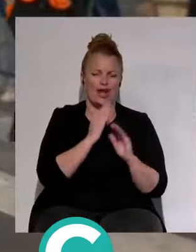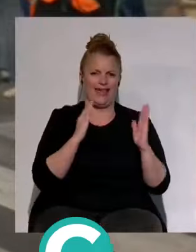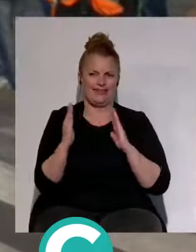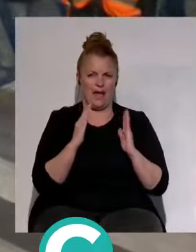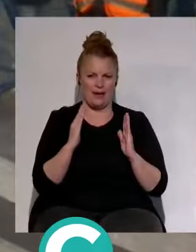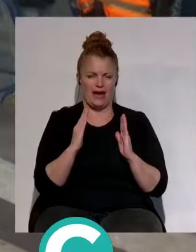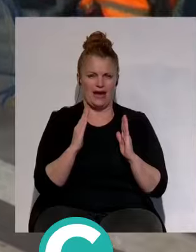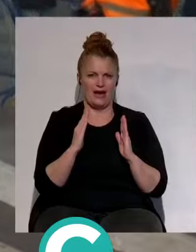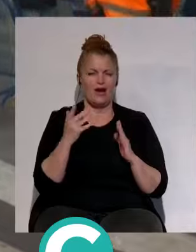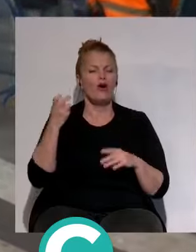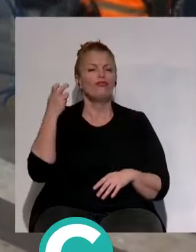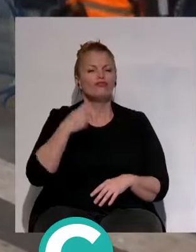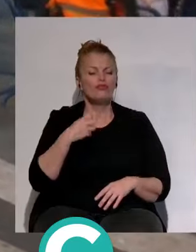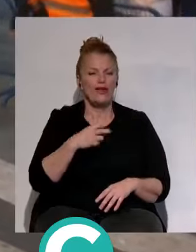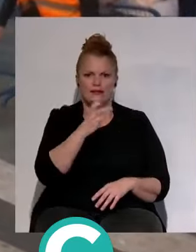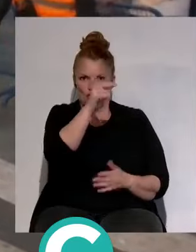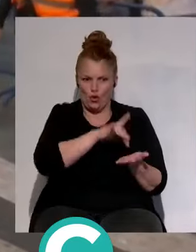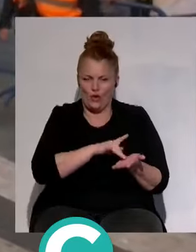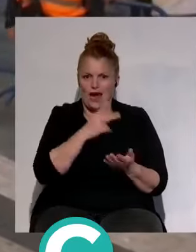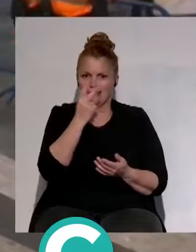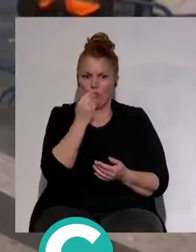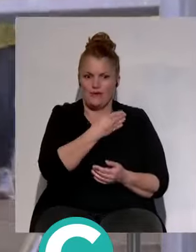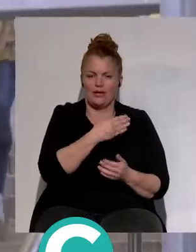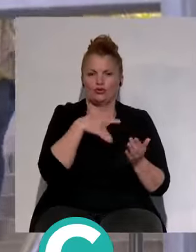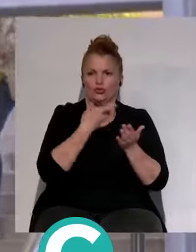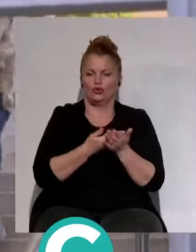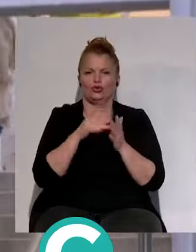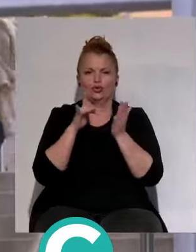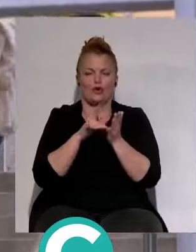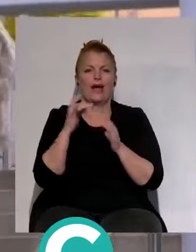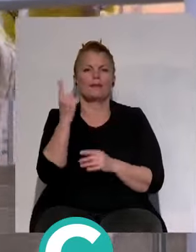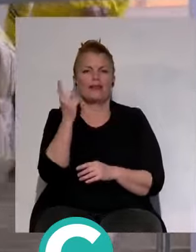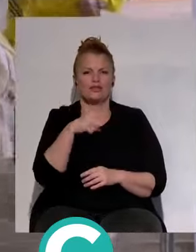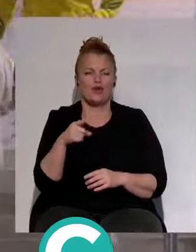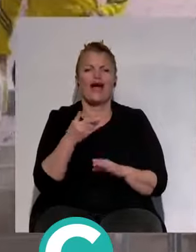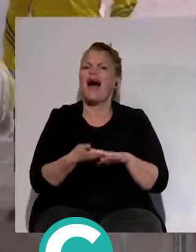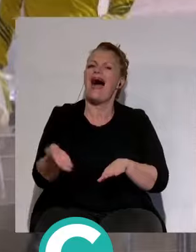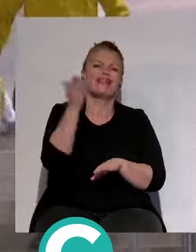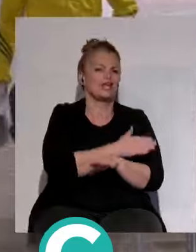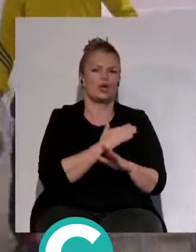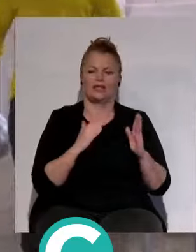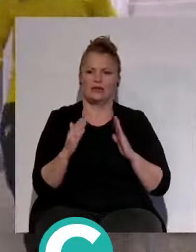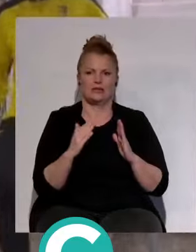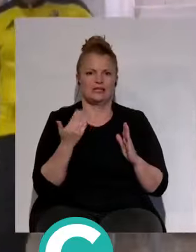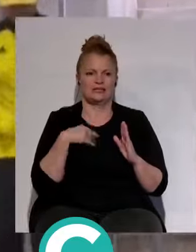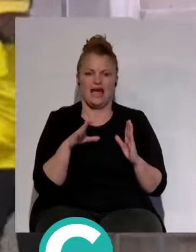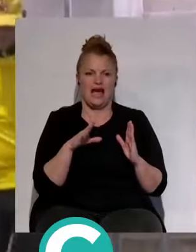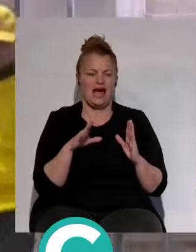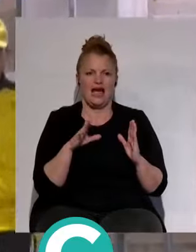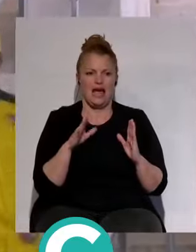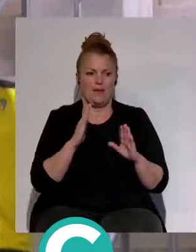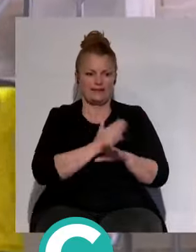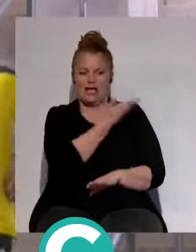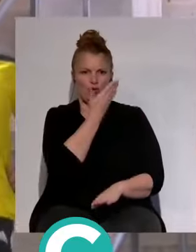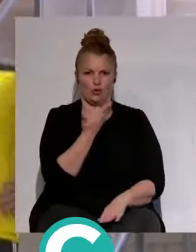que hubo futbolistas que llegaron desde segunda vez a primera edición, en la anterior etapa. Ya pasó esa desconexión. decir, ya pasó